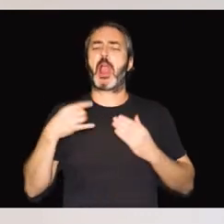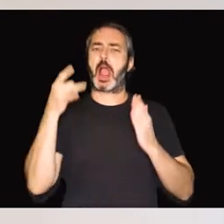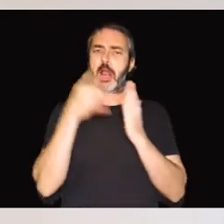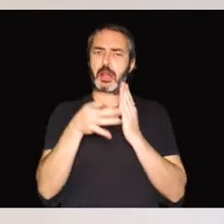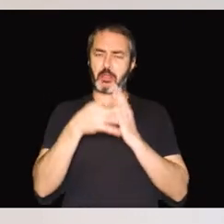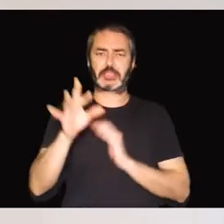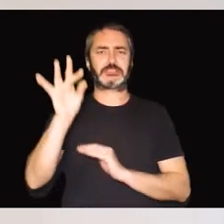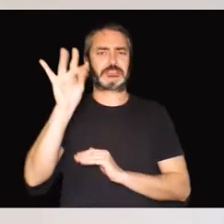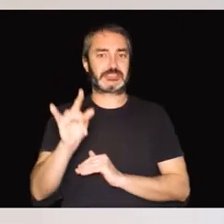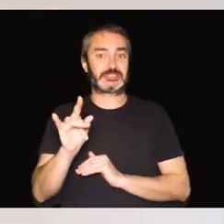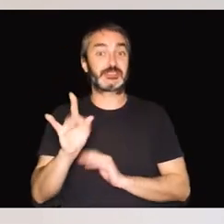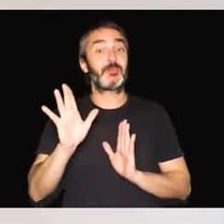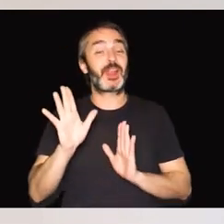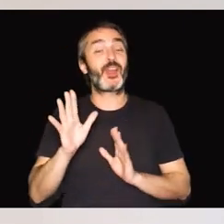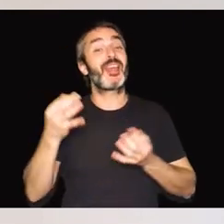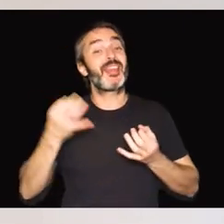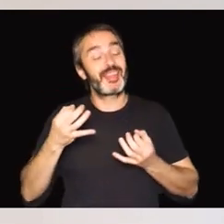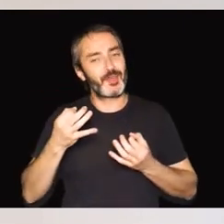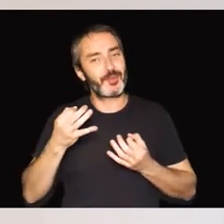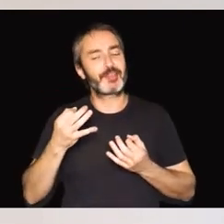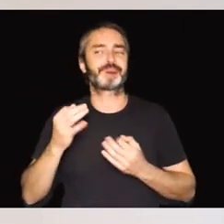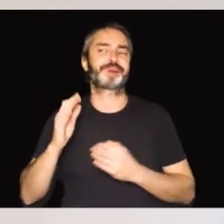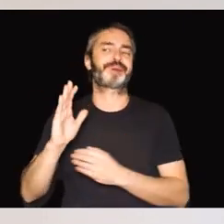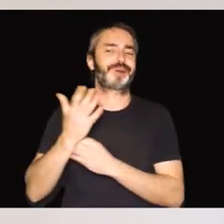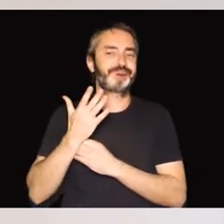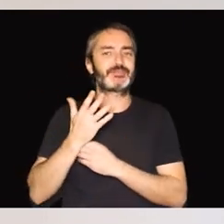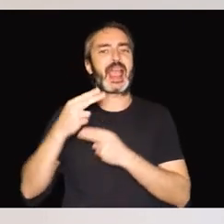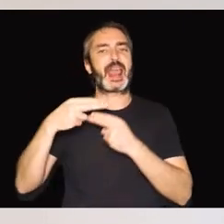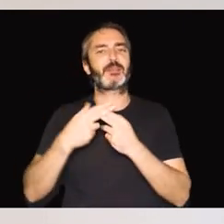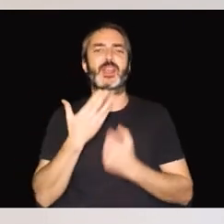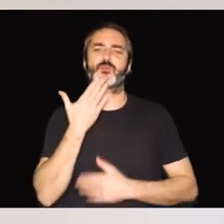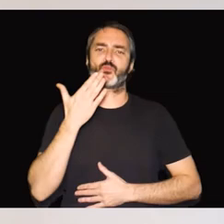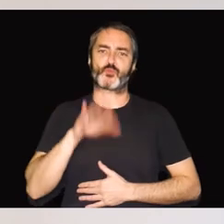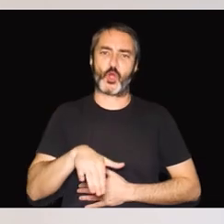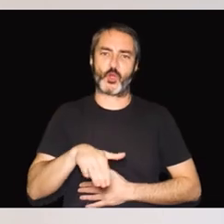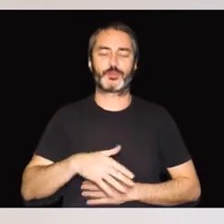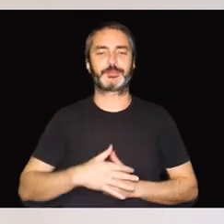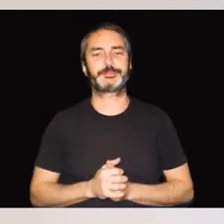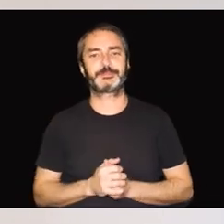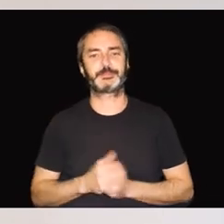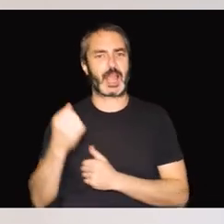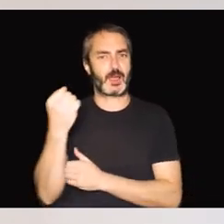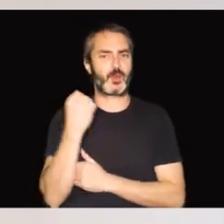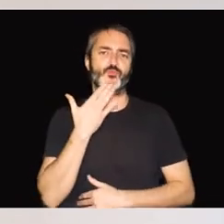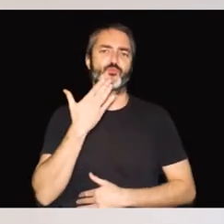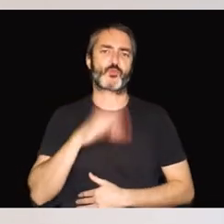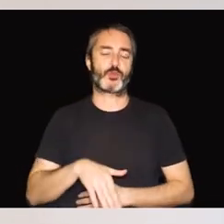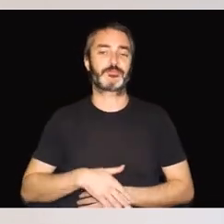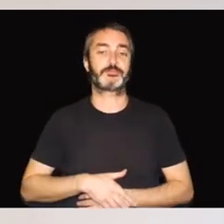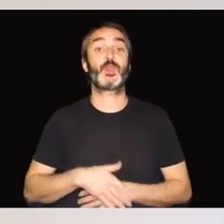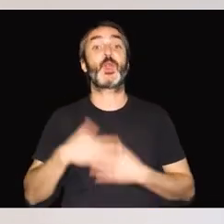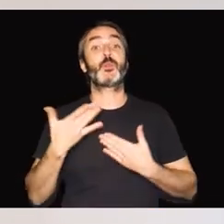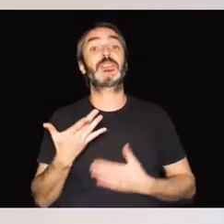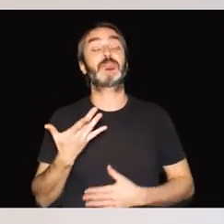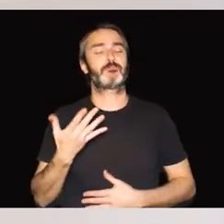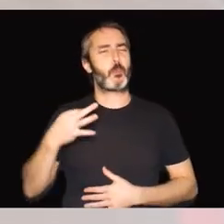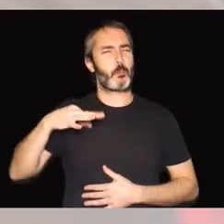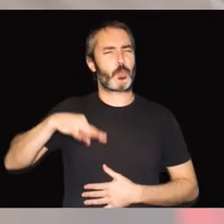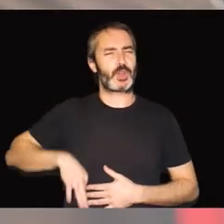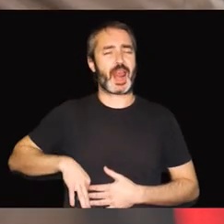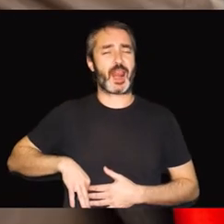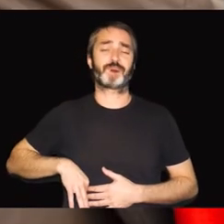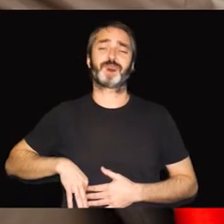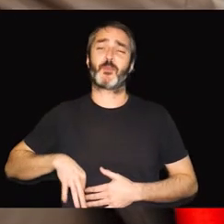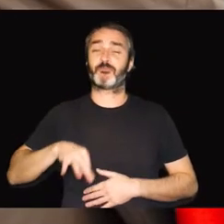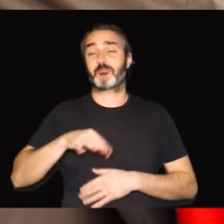siempre que se le faciliten las herramientas y los soportes adecuados. A través de la figura profesional del mediador en